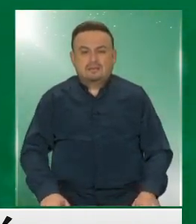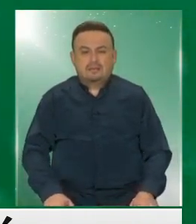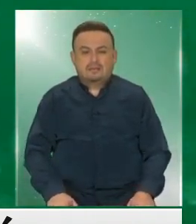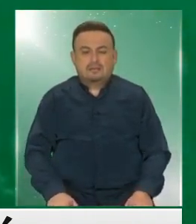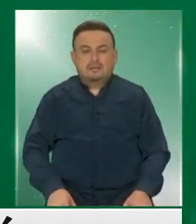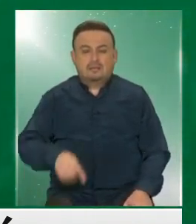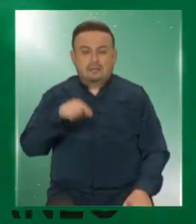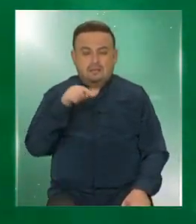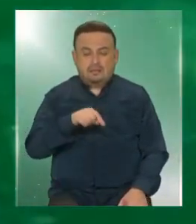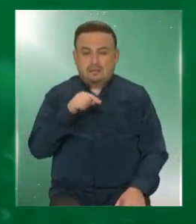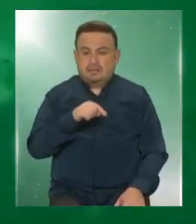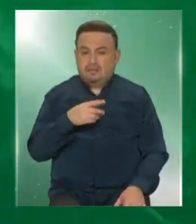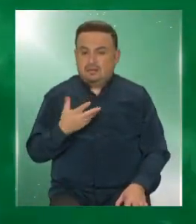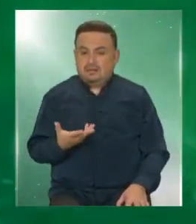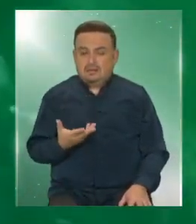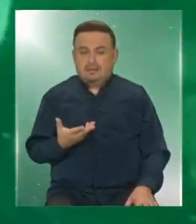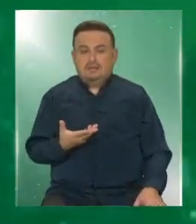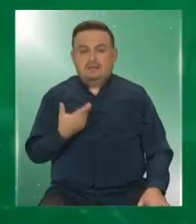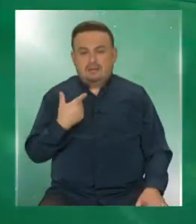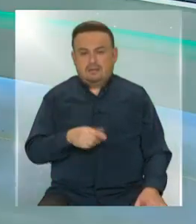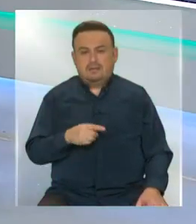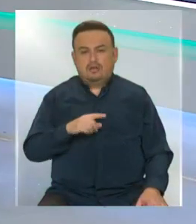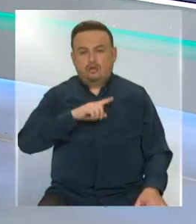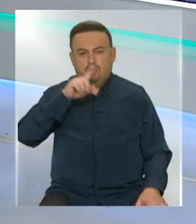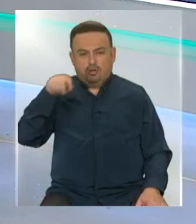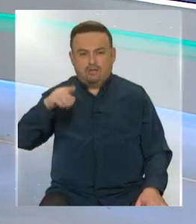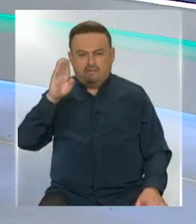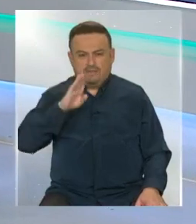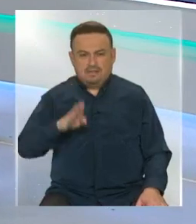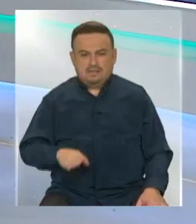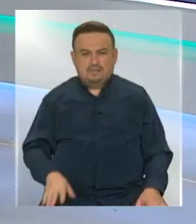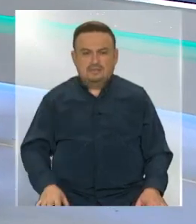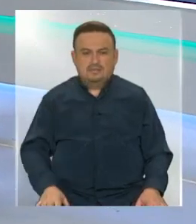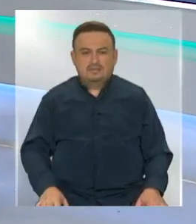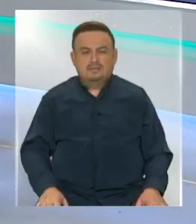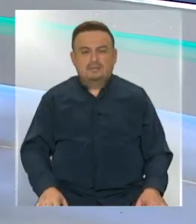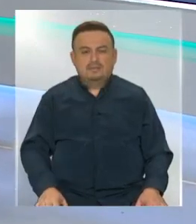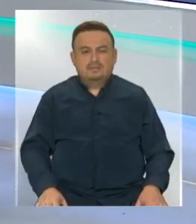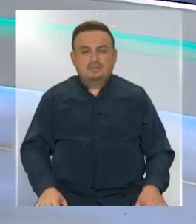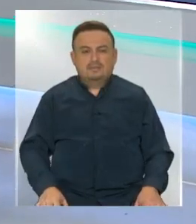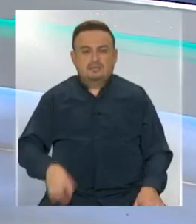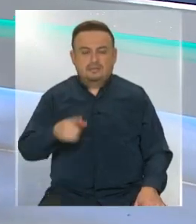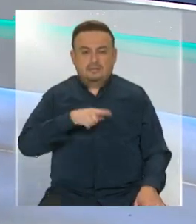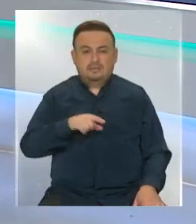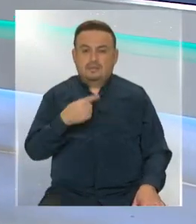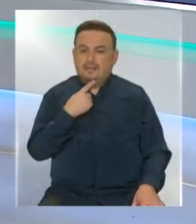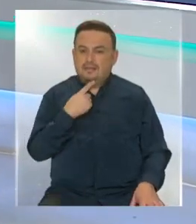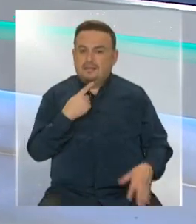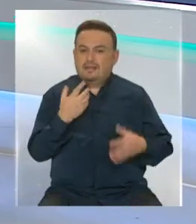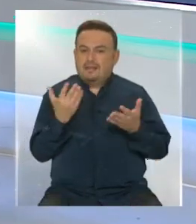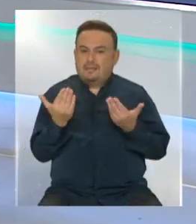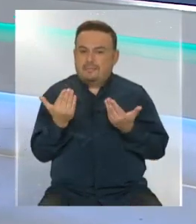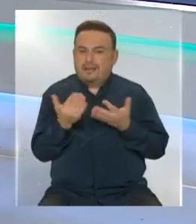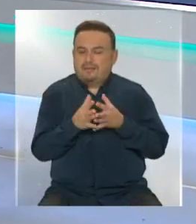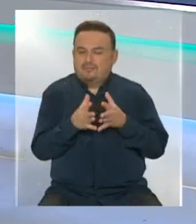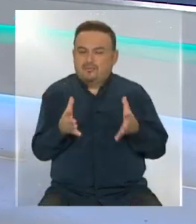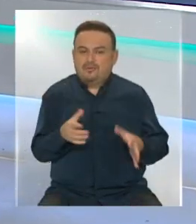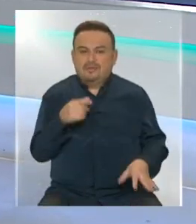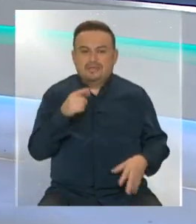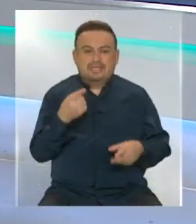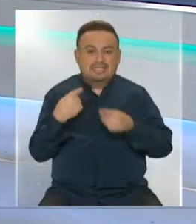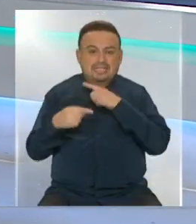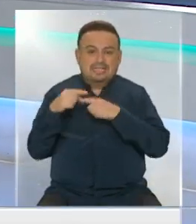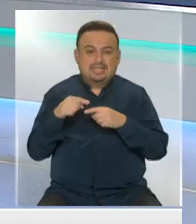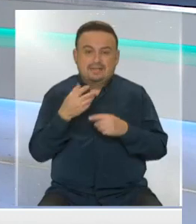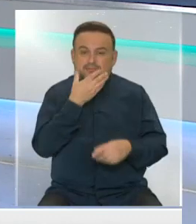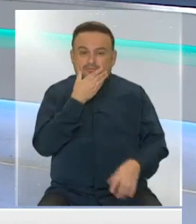Este es un caso, bueno, volvemos a Brasil, que da esperanza, mucha esperanza, es una historia